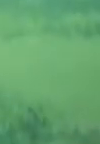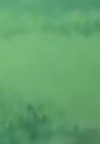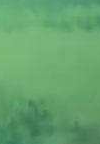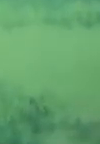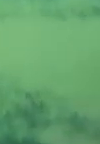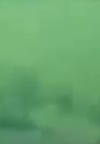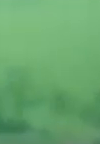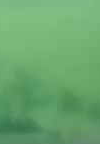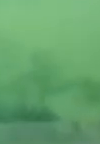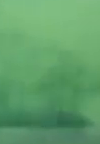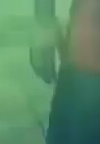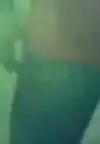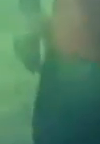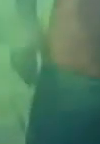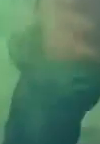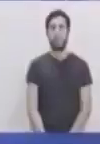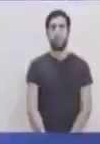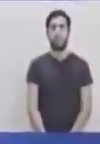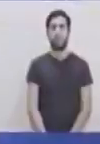educación física